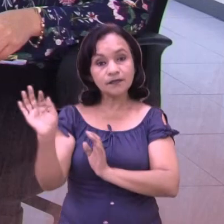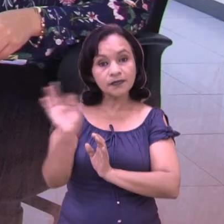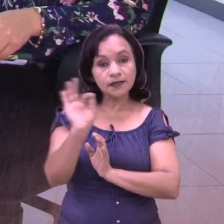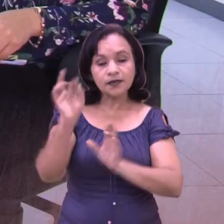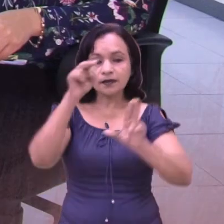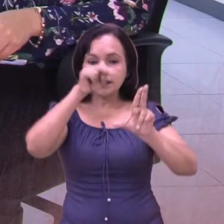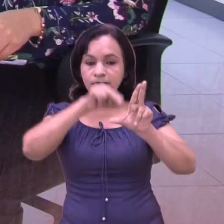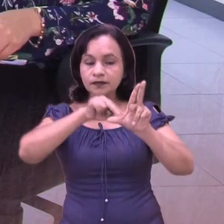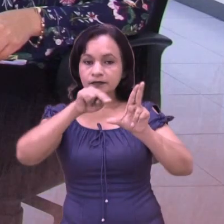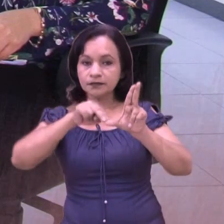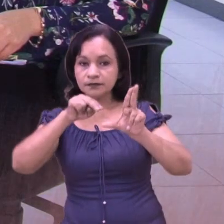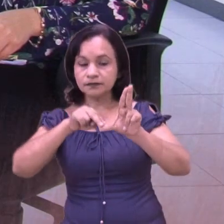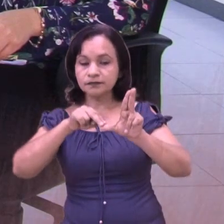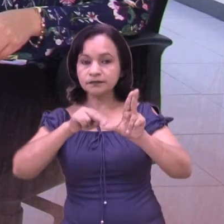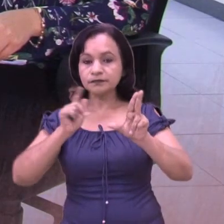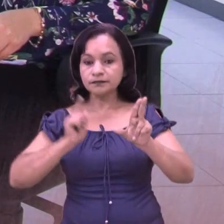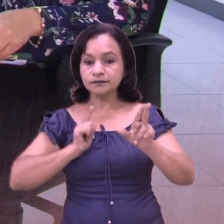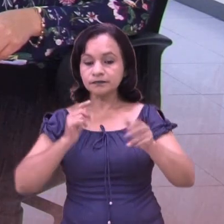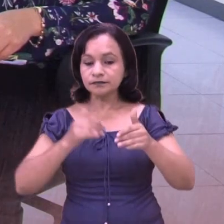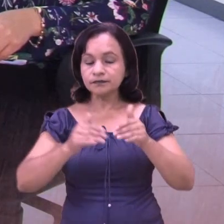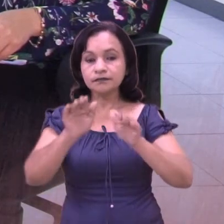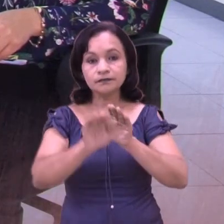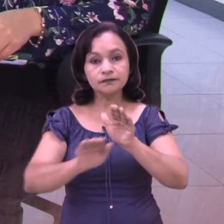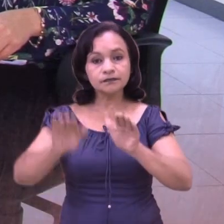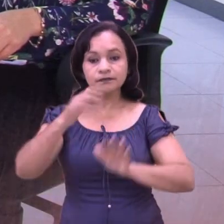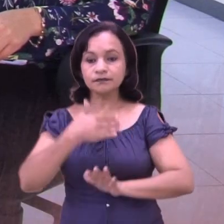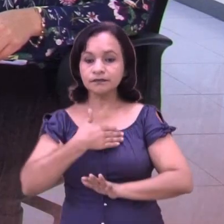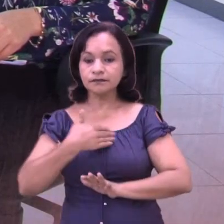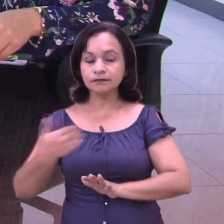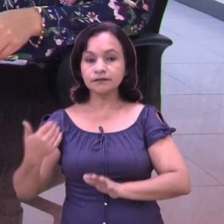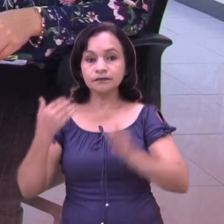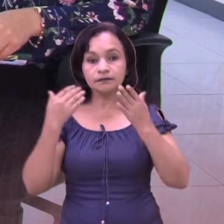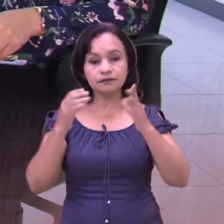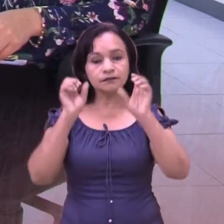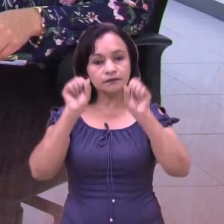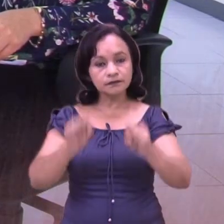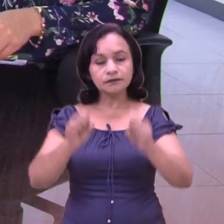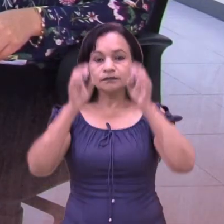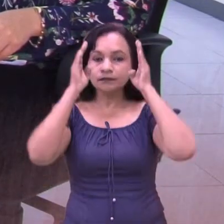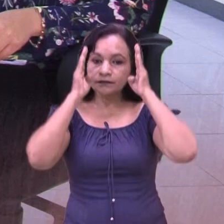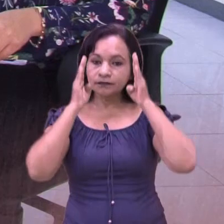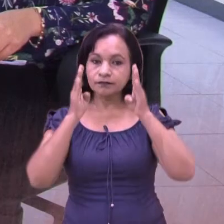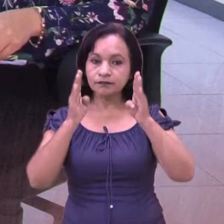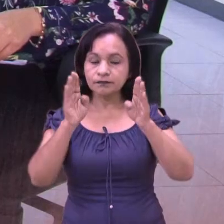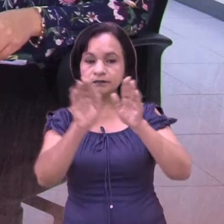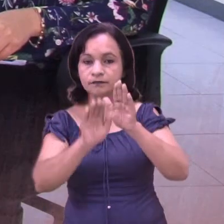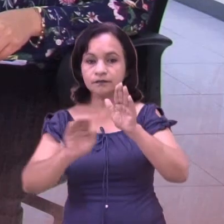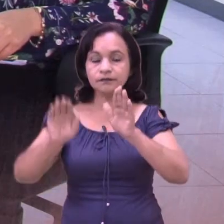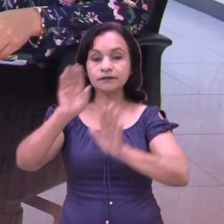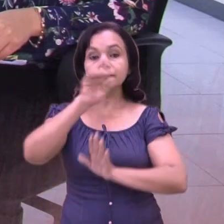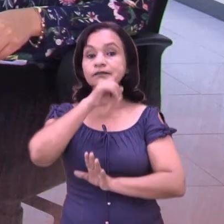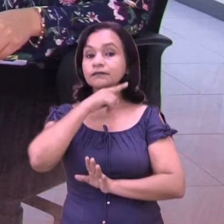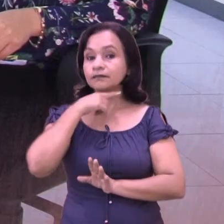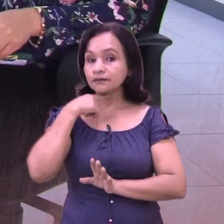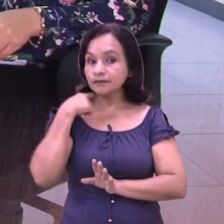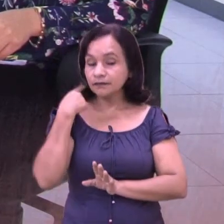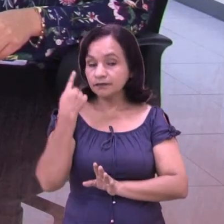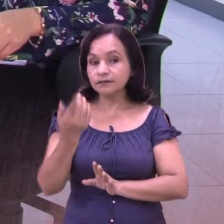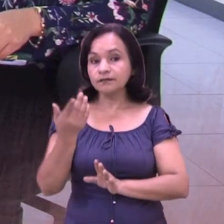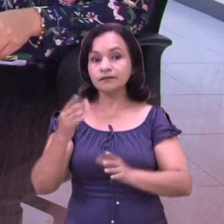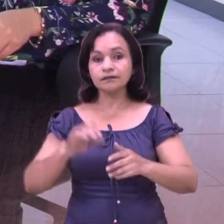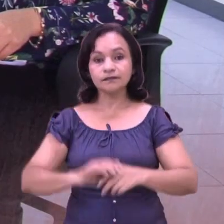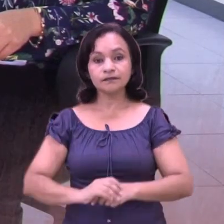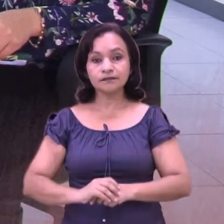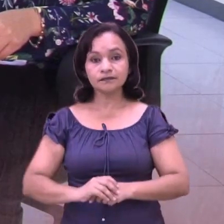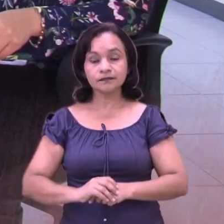sectoriales, de tal manera que el predio vaya teniendo cada vez más mejores posibilidades de brindar una atención más oportuna, más